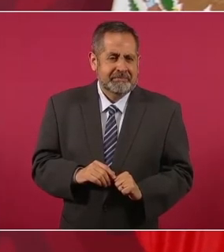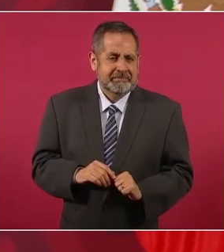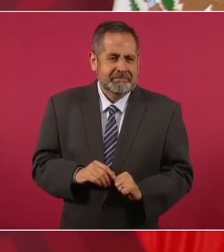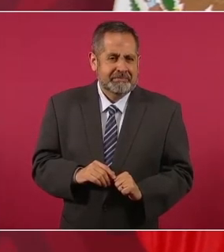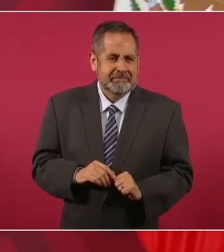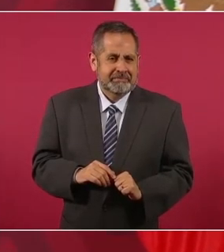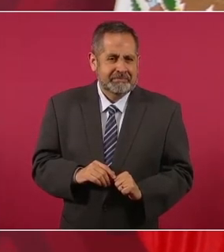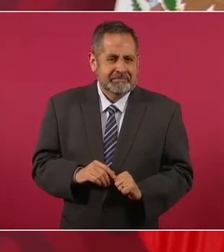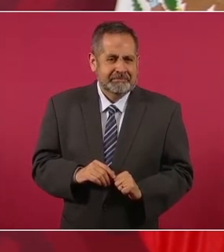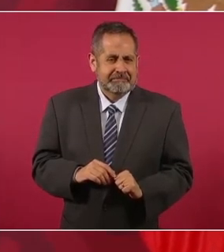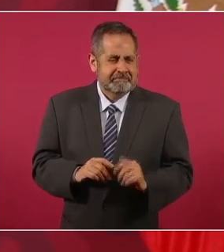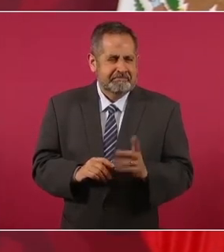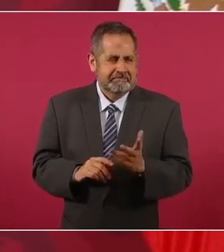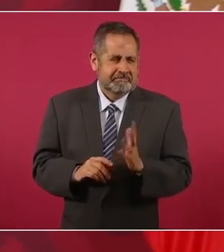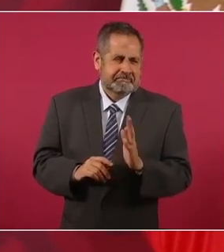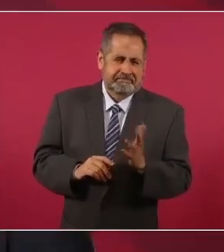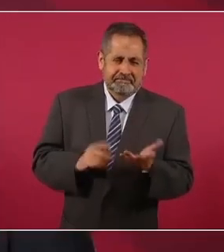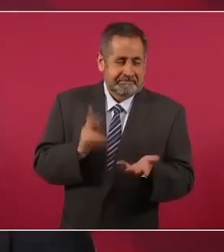Pero